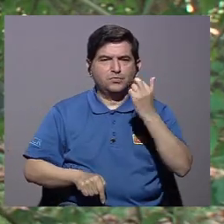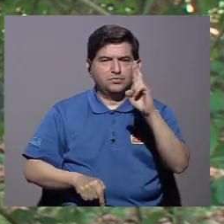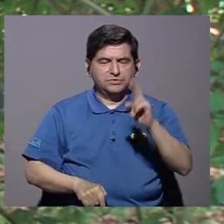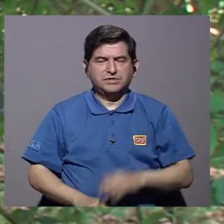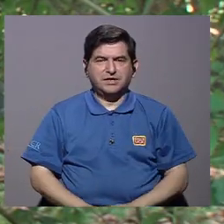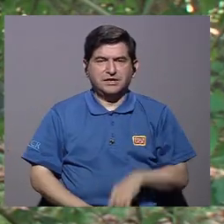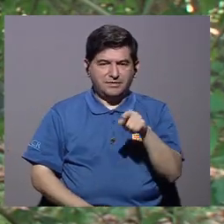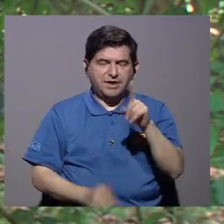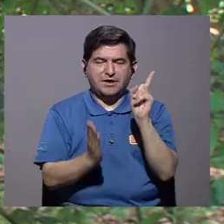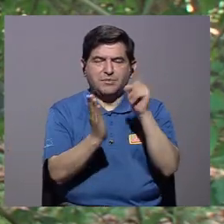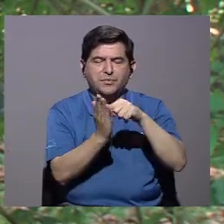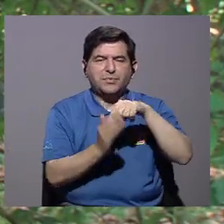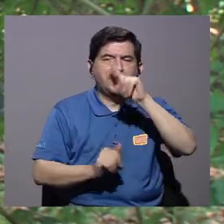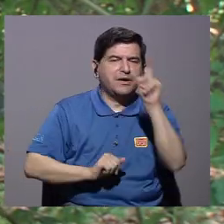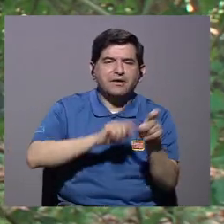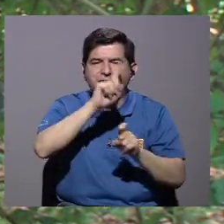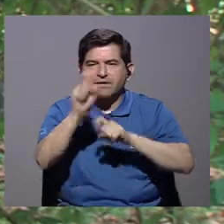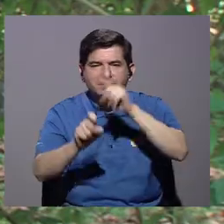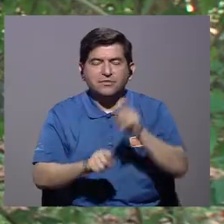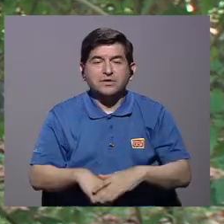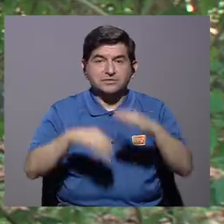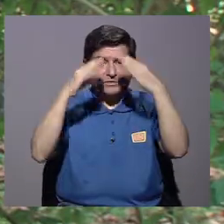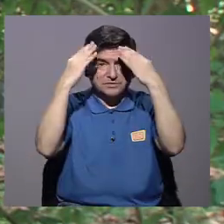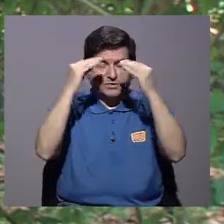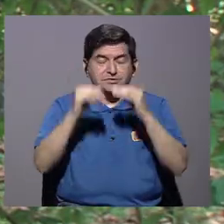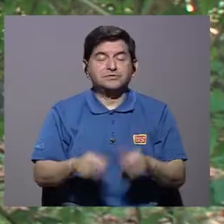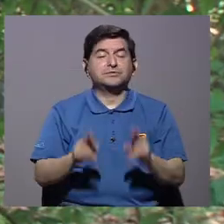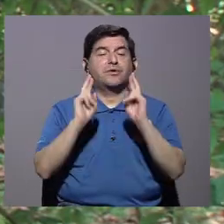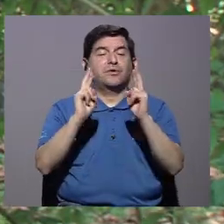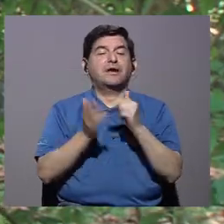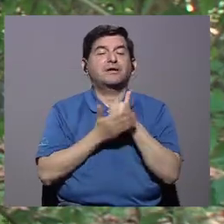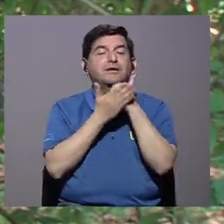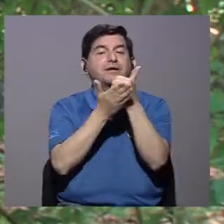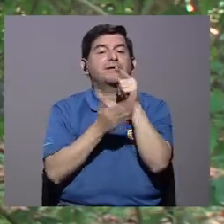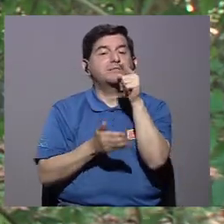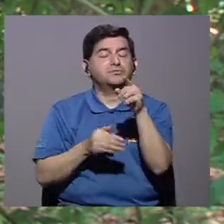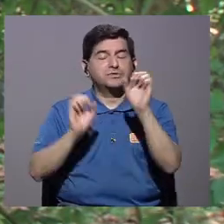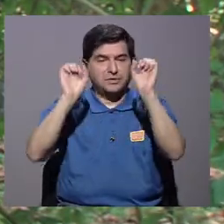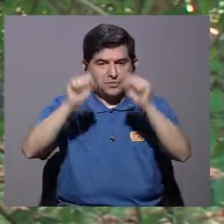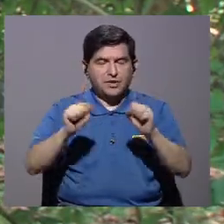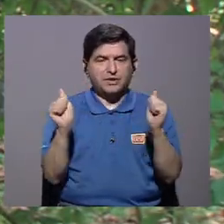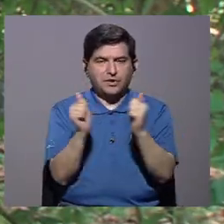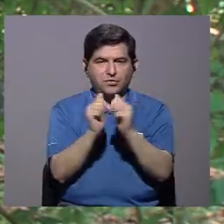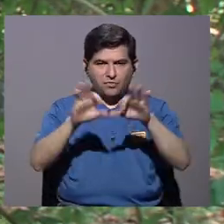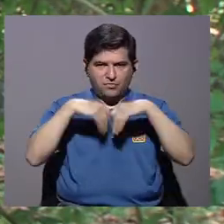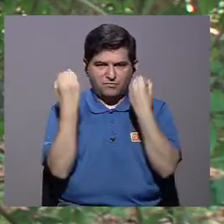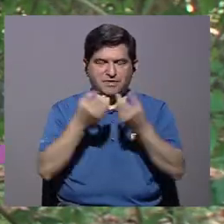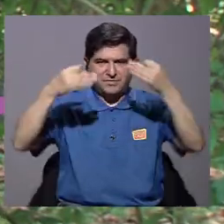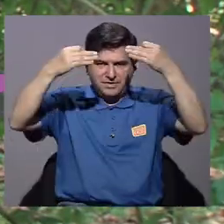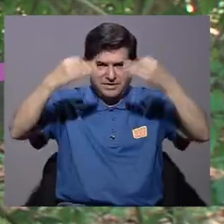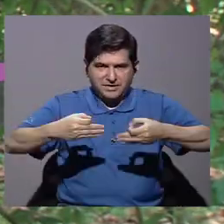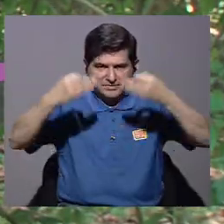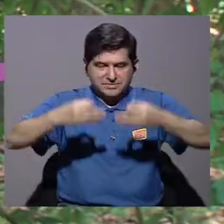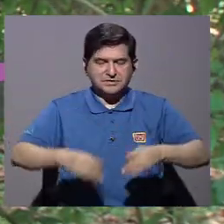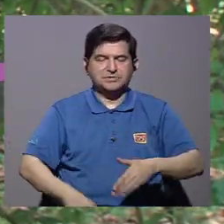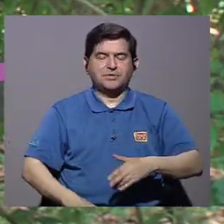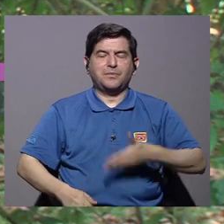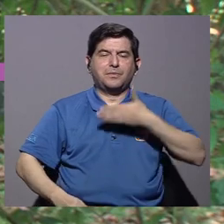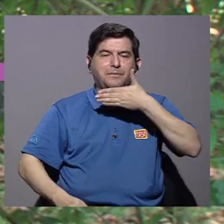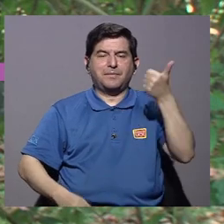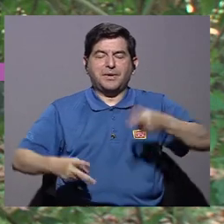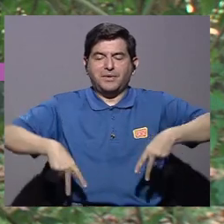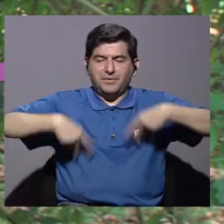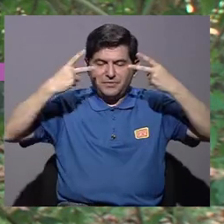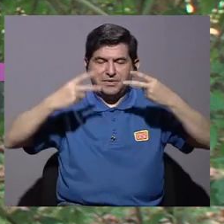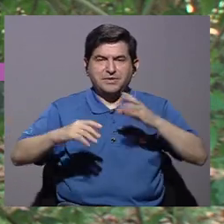en la pestaña Encuestas. Ojalá esta información haya sido de ayuda para que usted y su familia puedan tomar decisiones para vivir mejor.